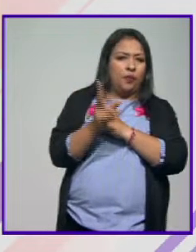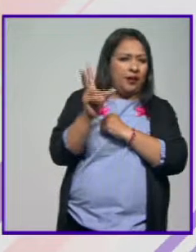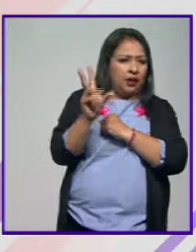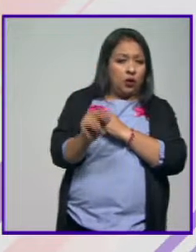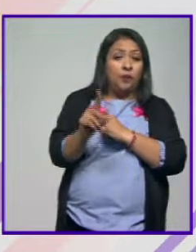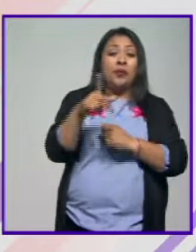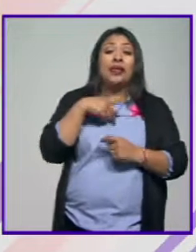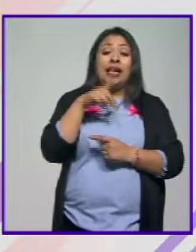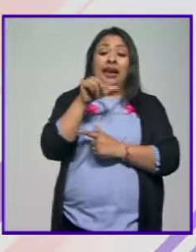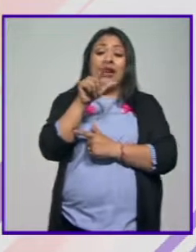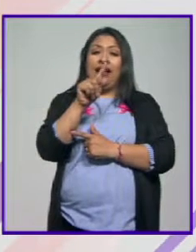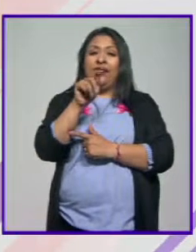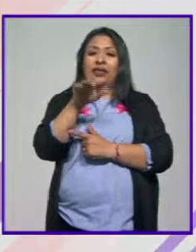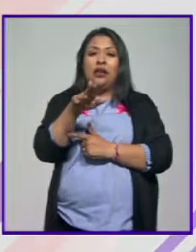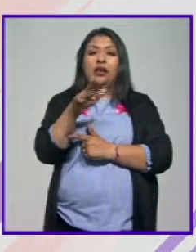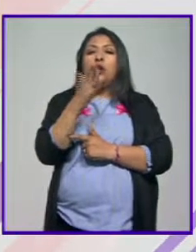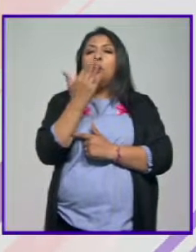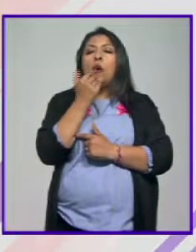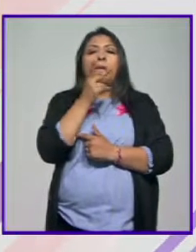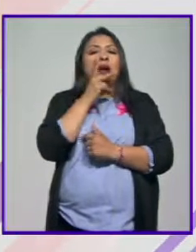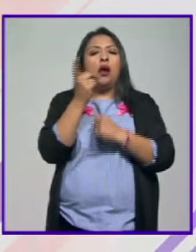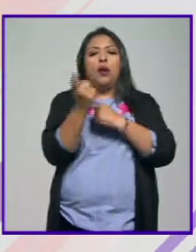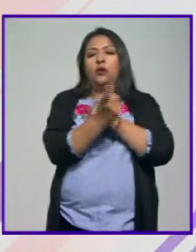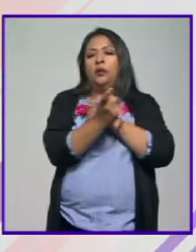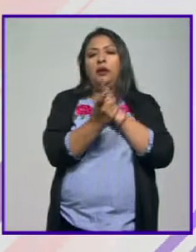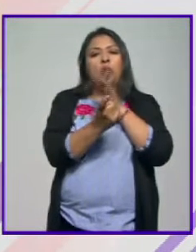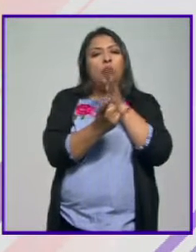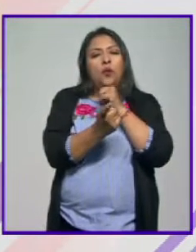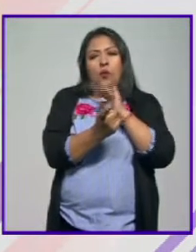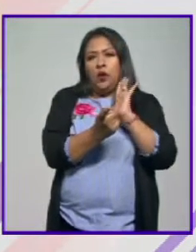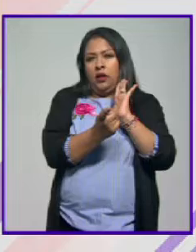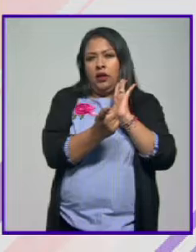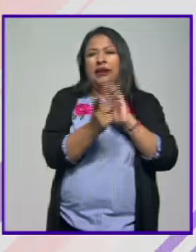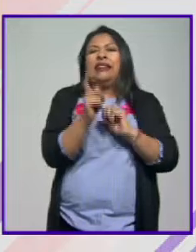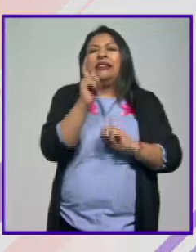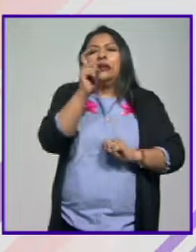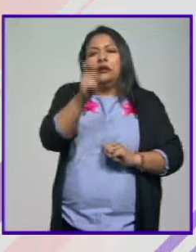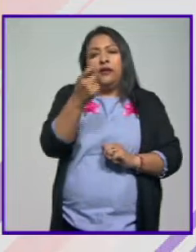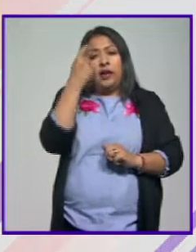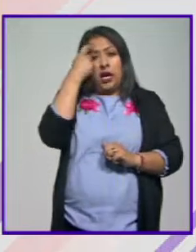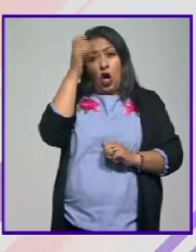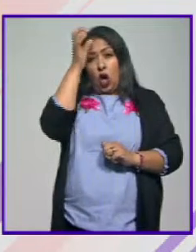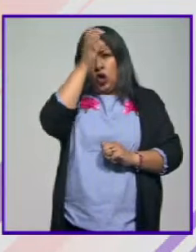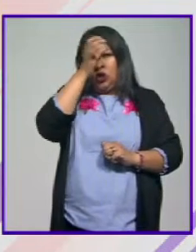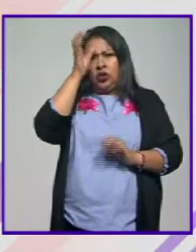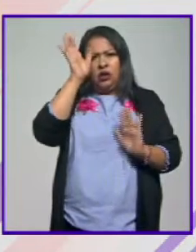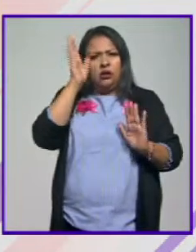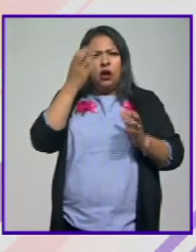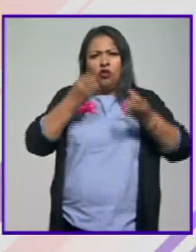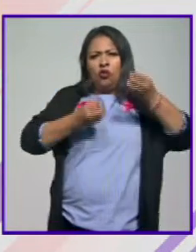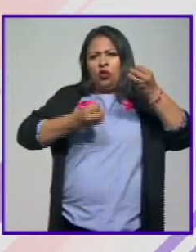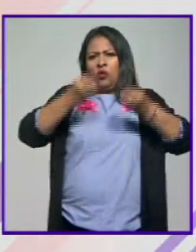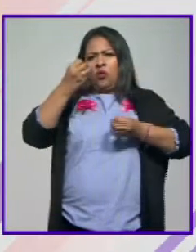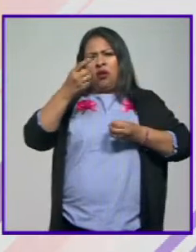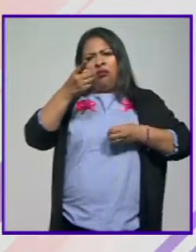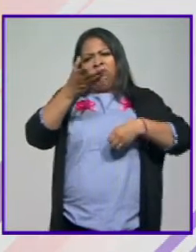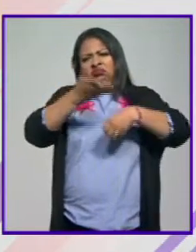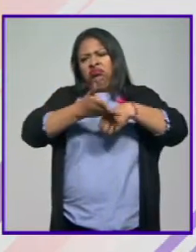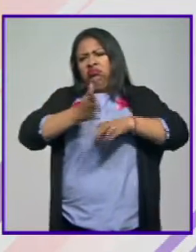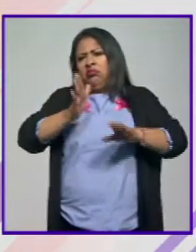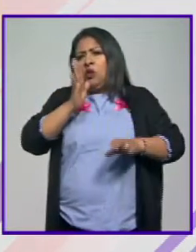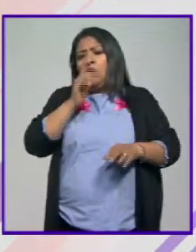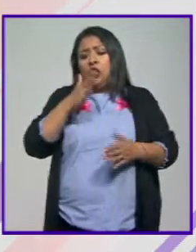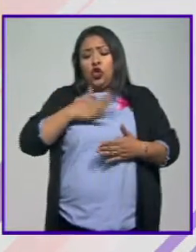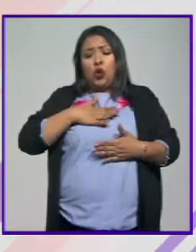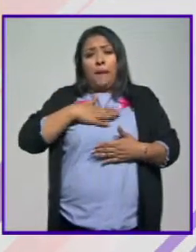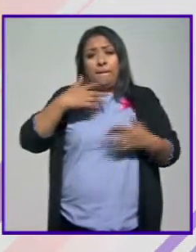En latín no existe palabra para automático. Quiere decir, como es un asunto de conciencia, no hay tribunal que juzgue su conciencia. Es